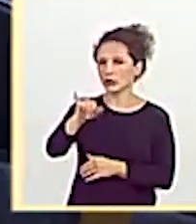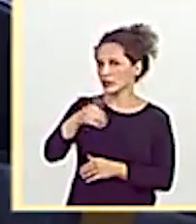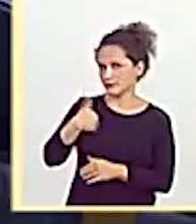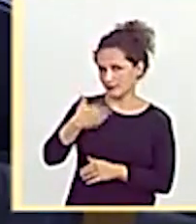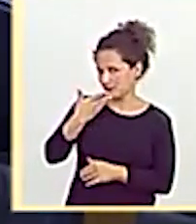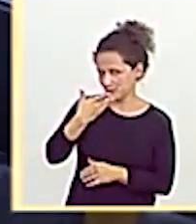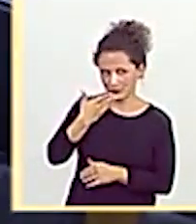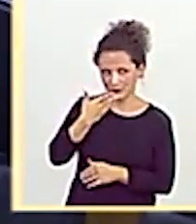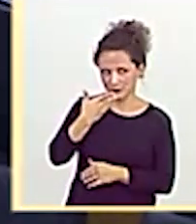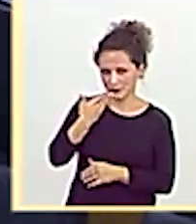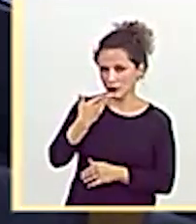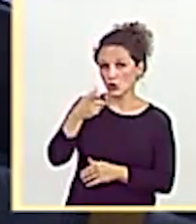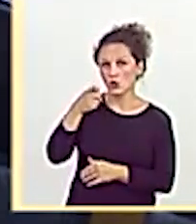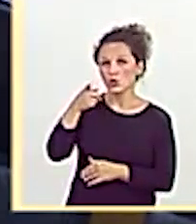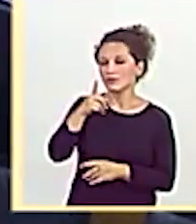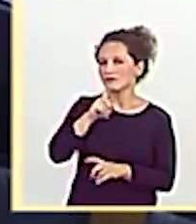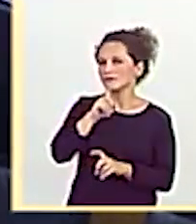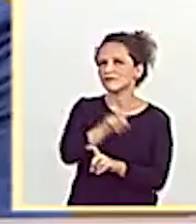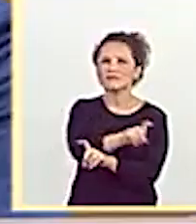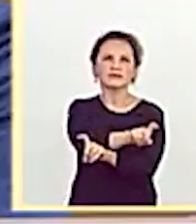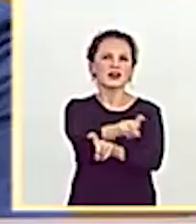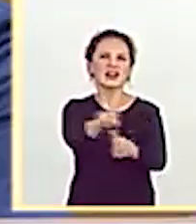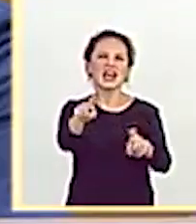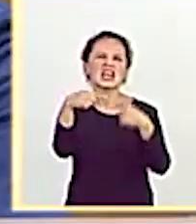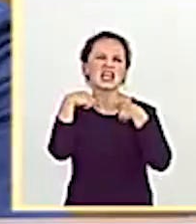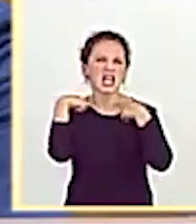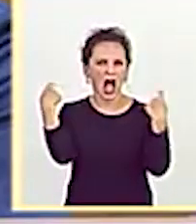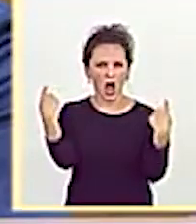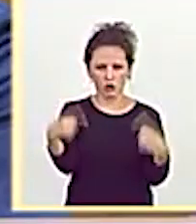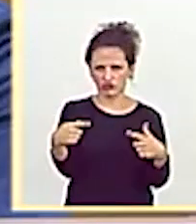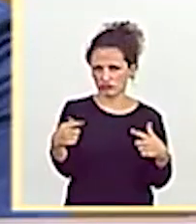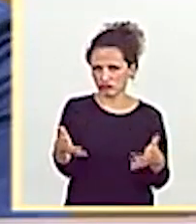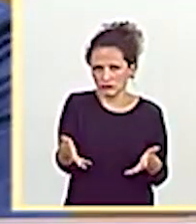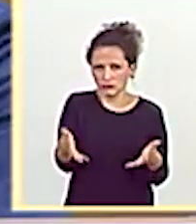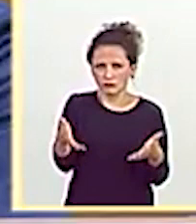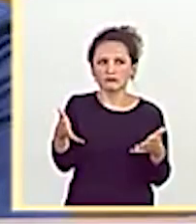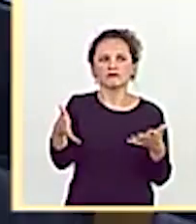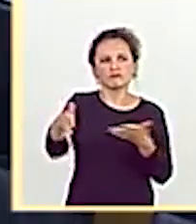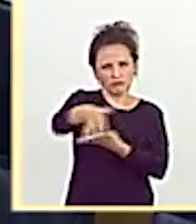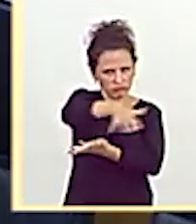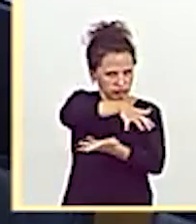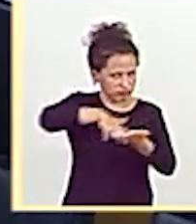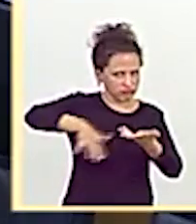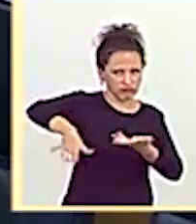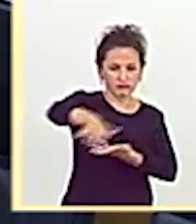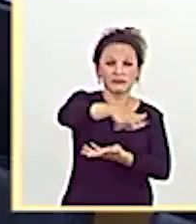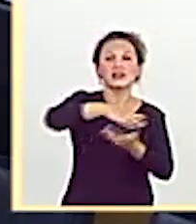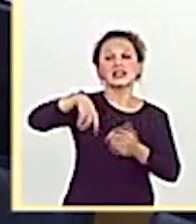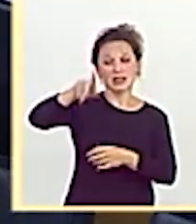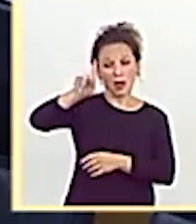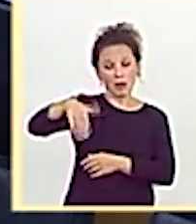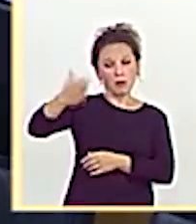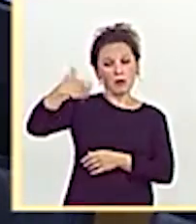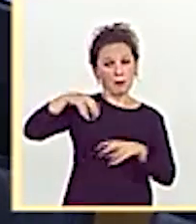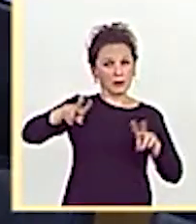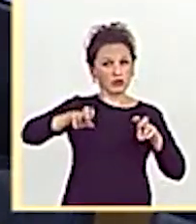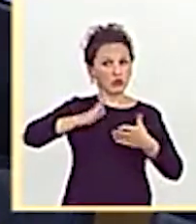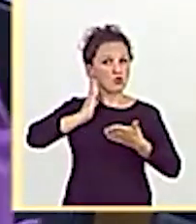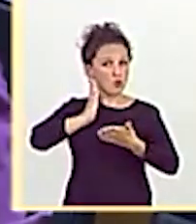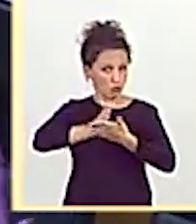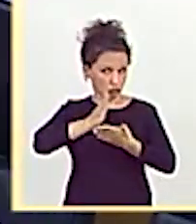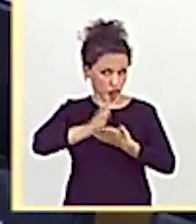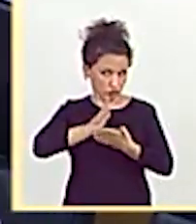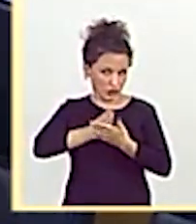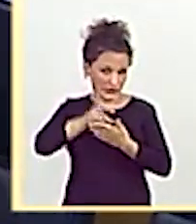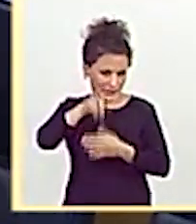a usted. Es usted profeta del caos. También lo anunció para el principio de curso. Ya le conozco, pero no voy a perder